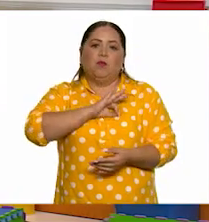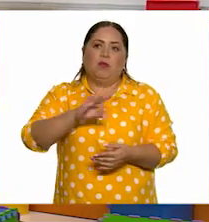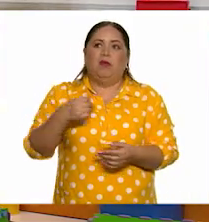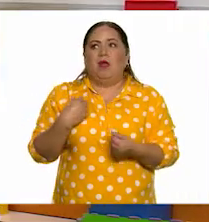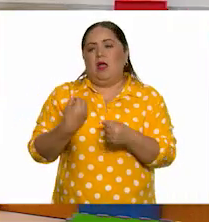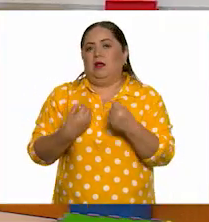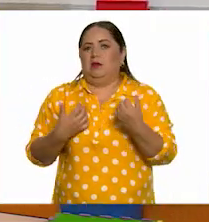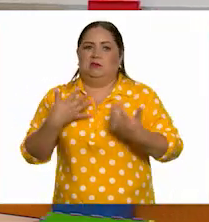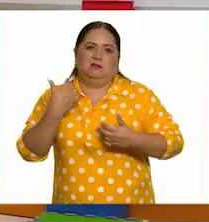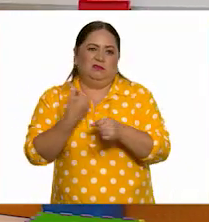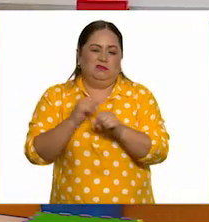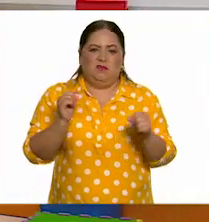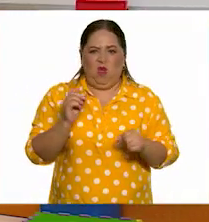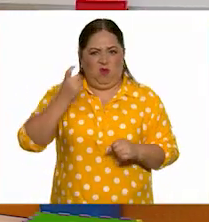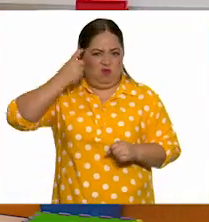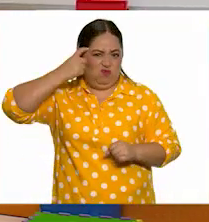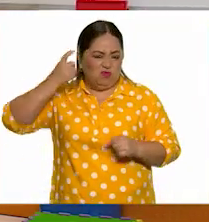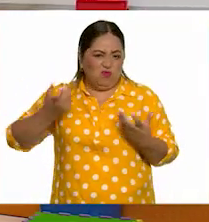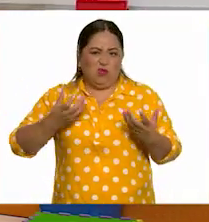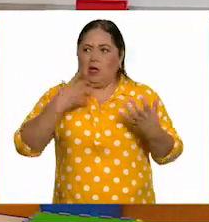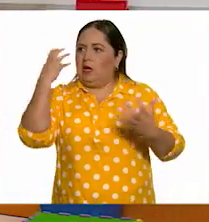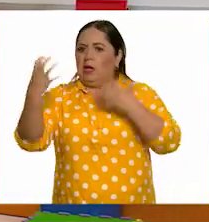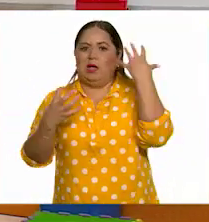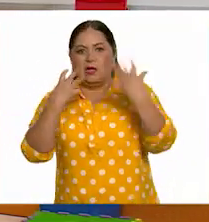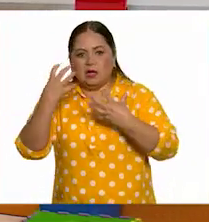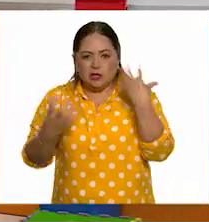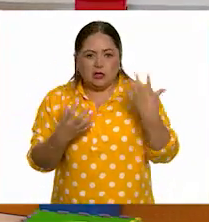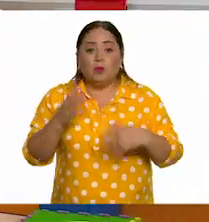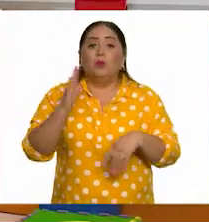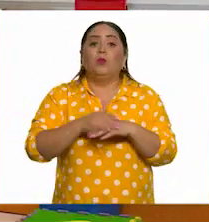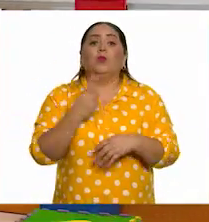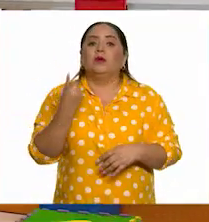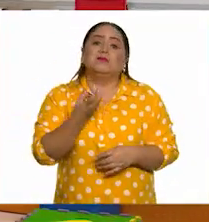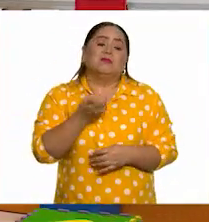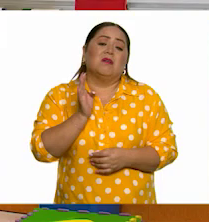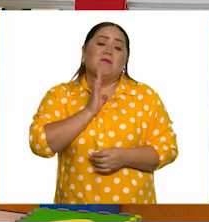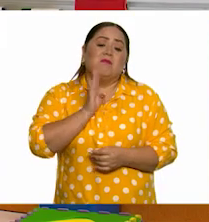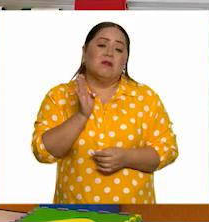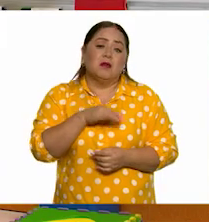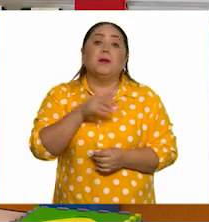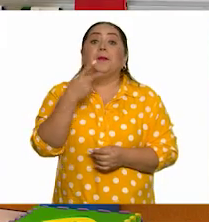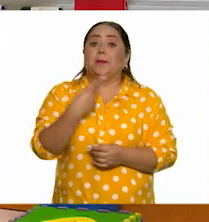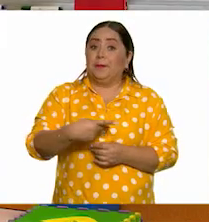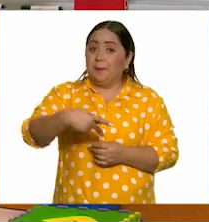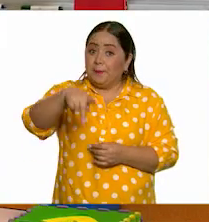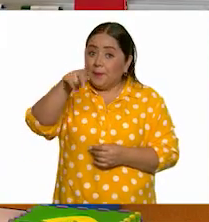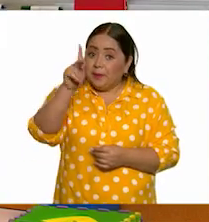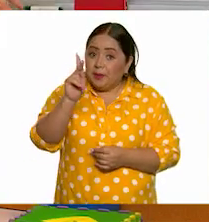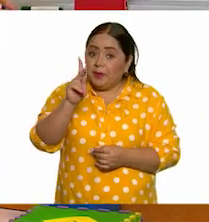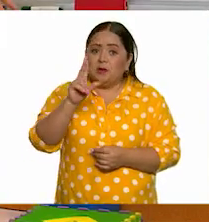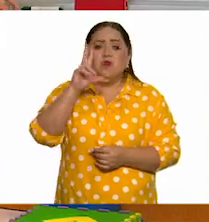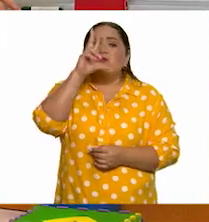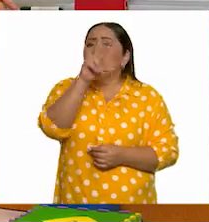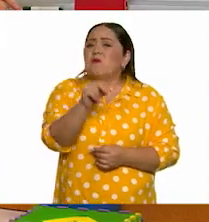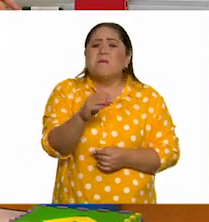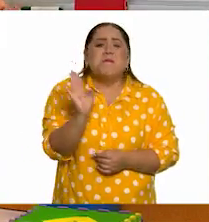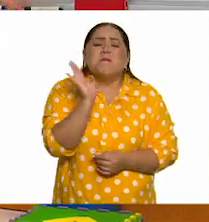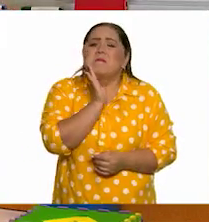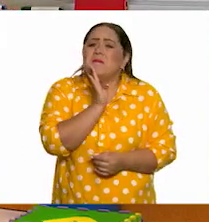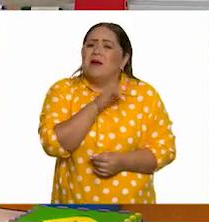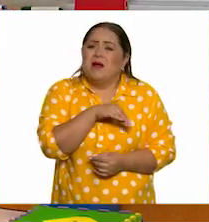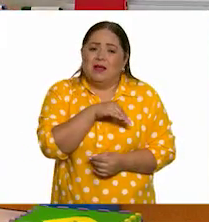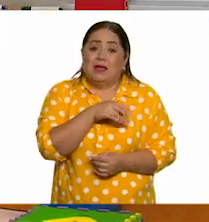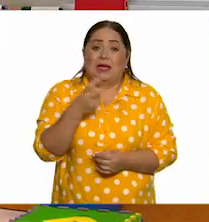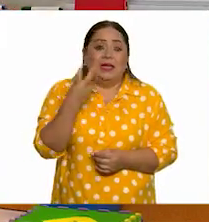latosos, perrinchudos, gritones, porque está mal. Pero no está mal, niños y